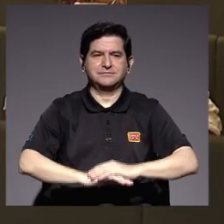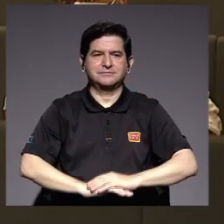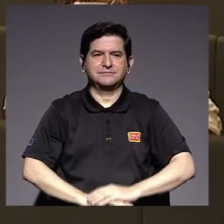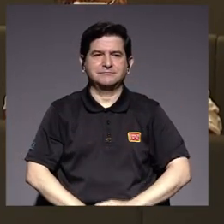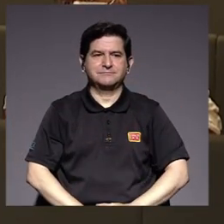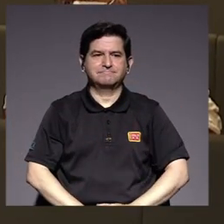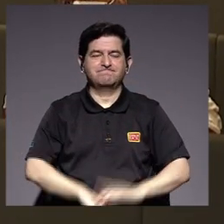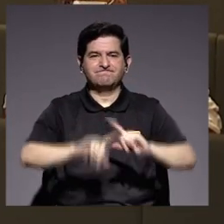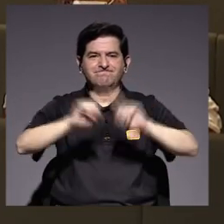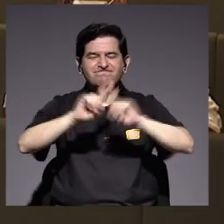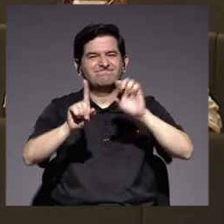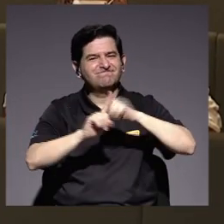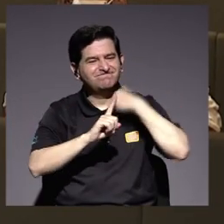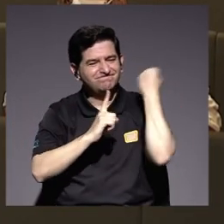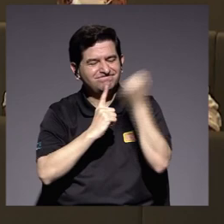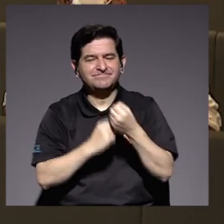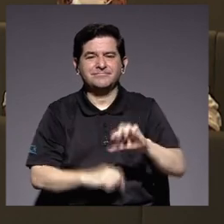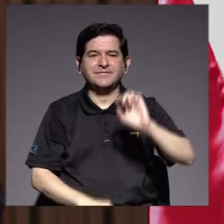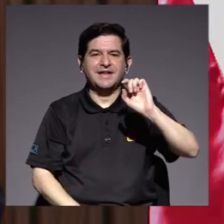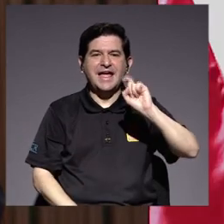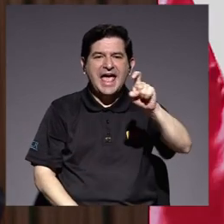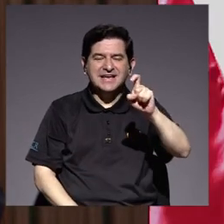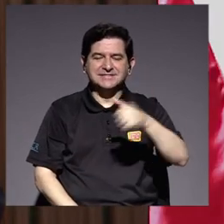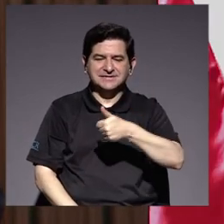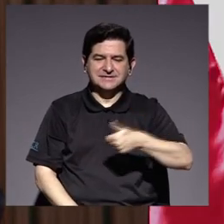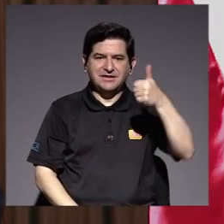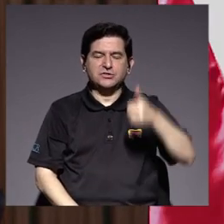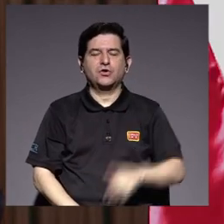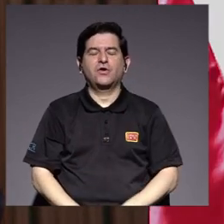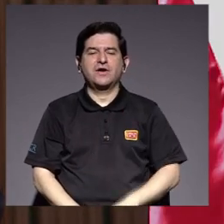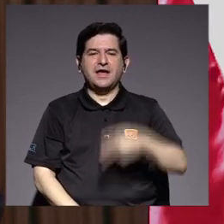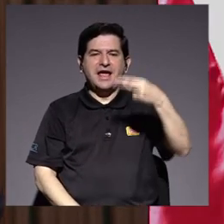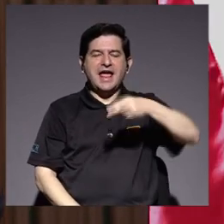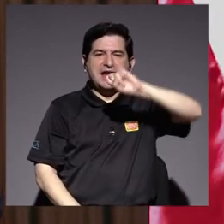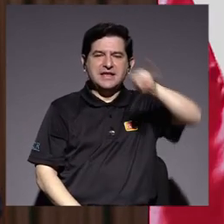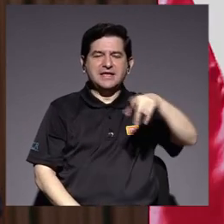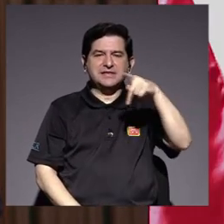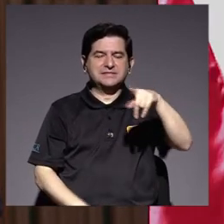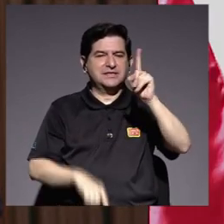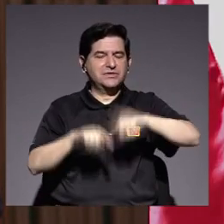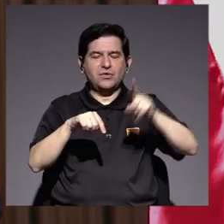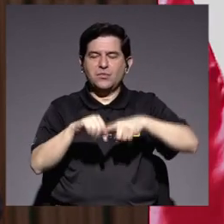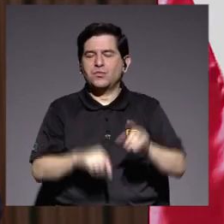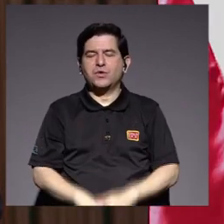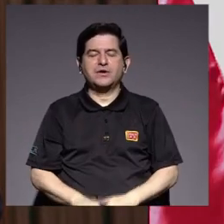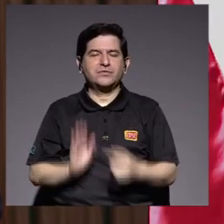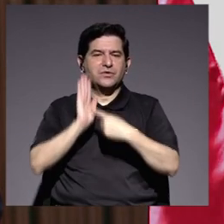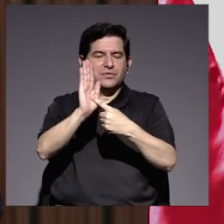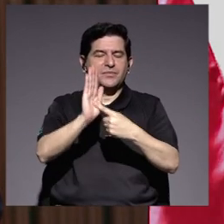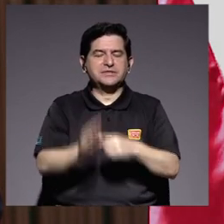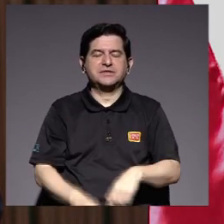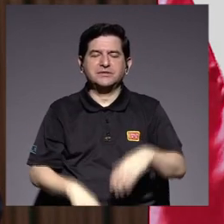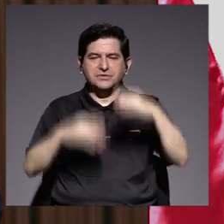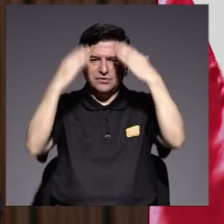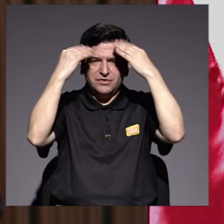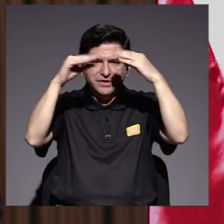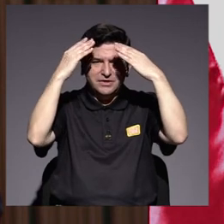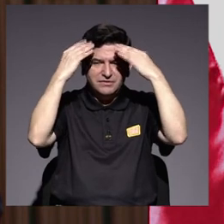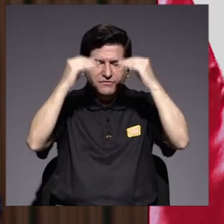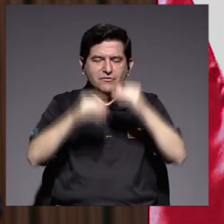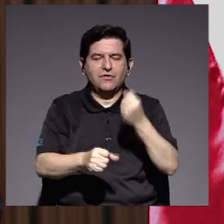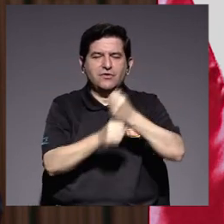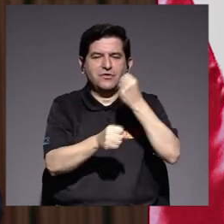Por diferentes situaciones, el ex rector, Henning Jensen Pennington, no realizó la presentación oral de su informe de labores